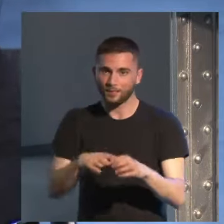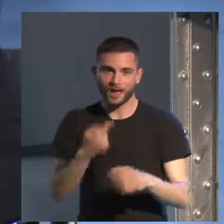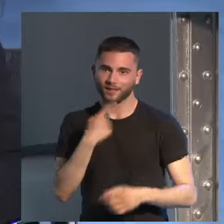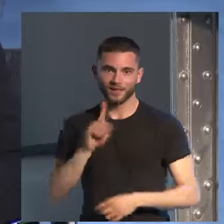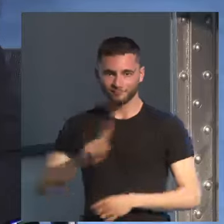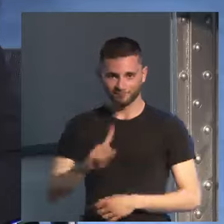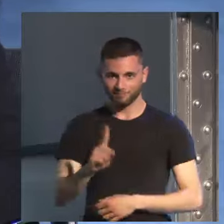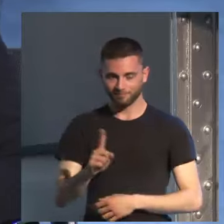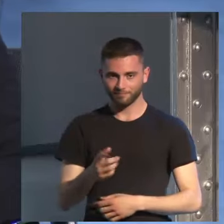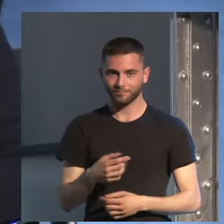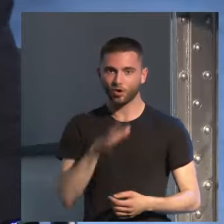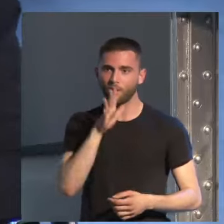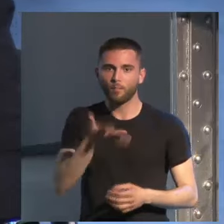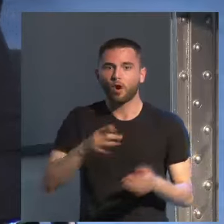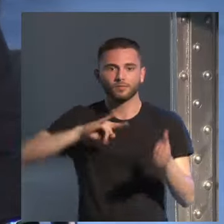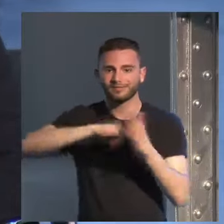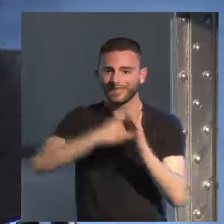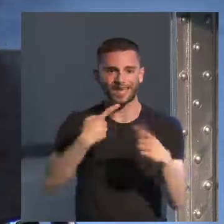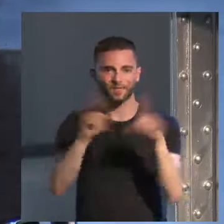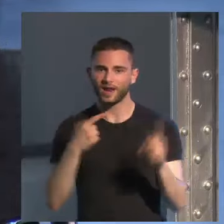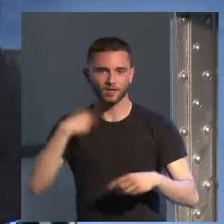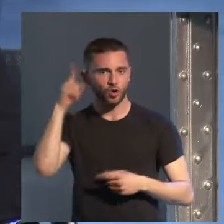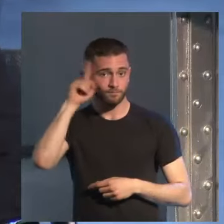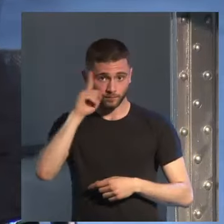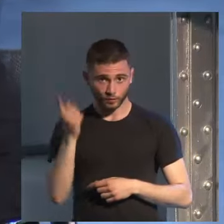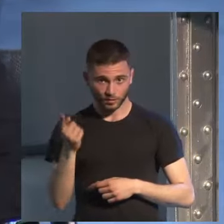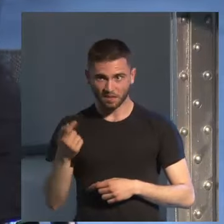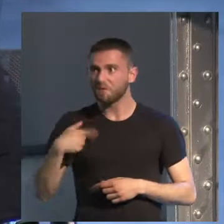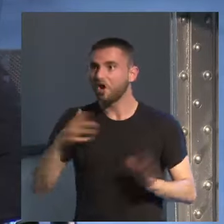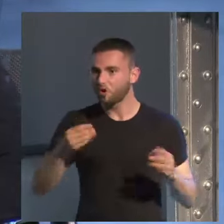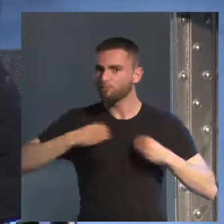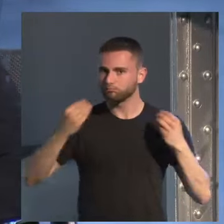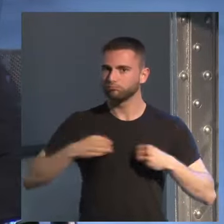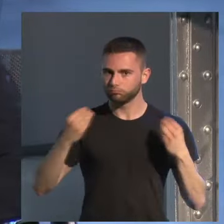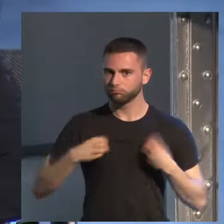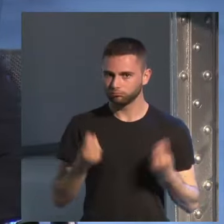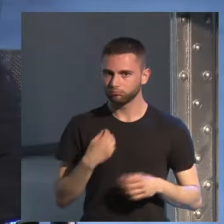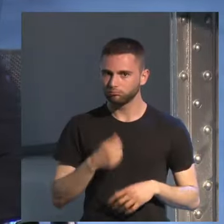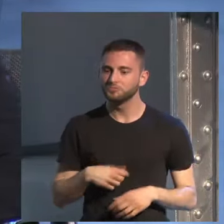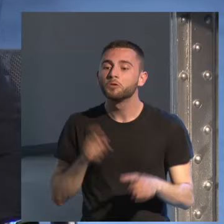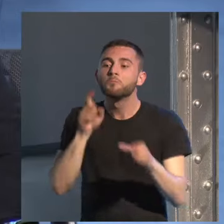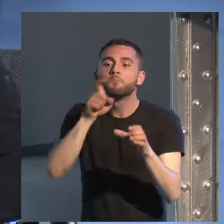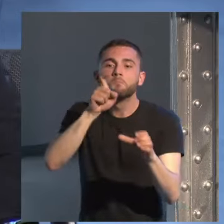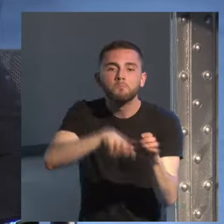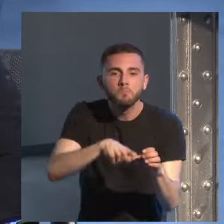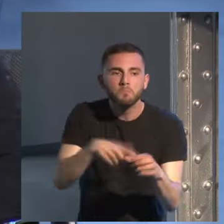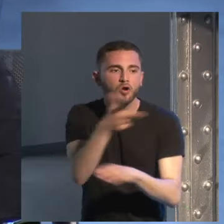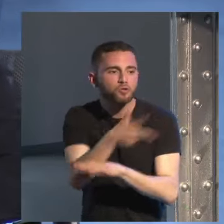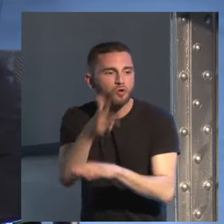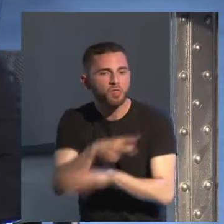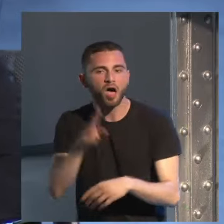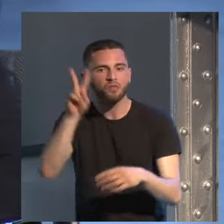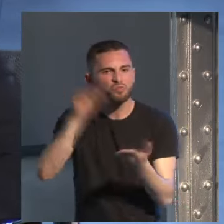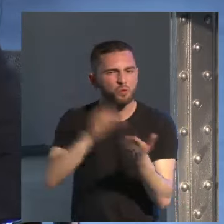se hace. otra técnica distinta. Y lo pasé bien. Fui a meter las narices en el rodaje un par de veces.